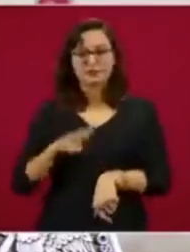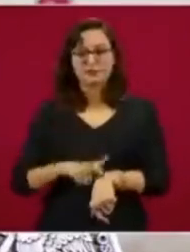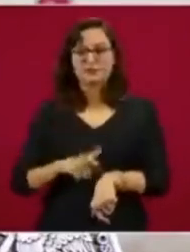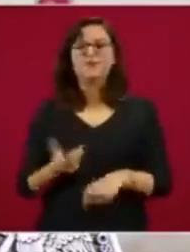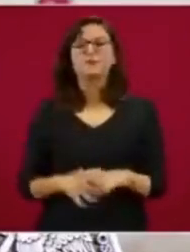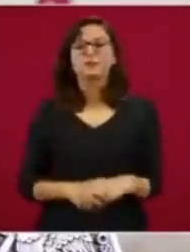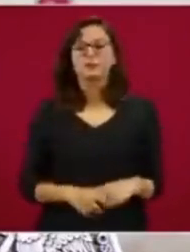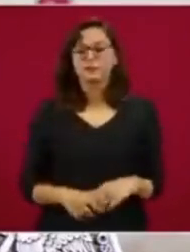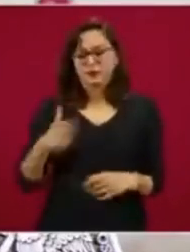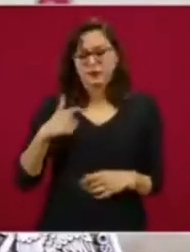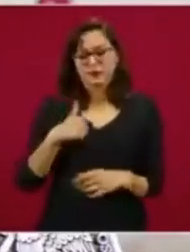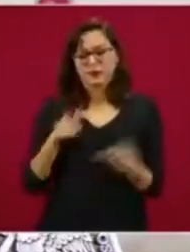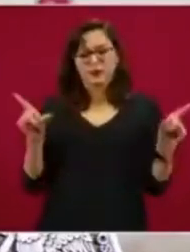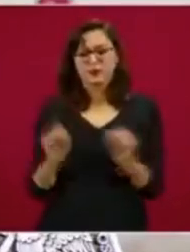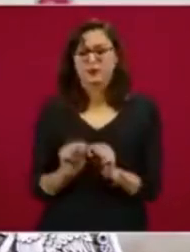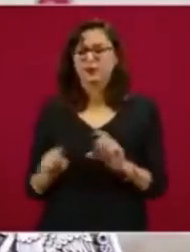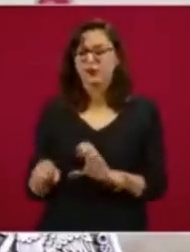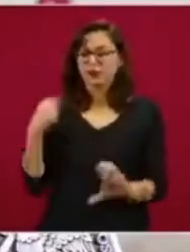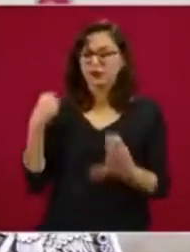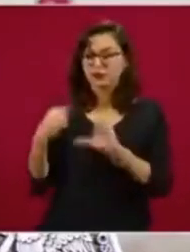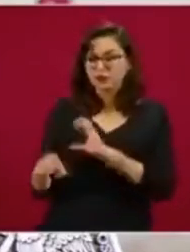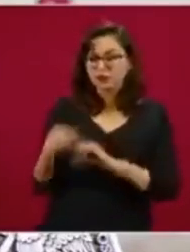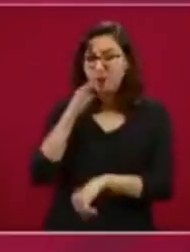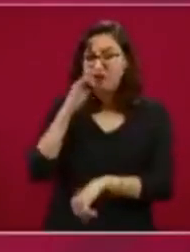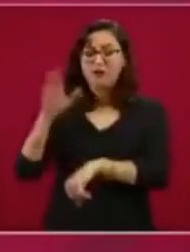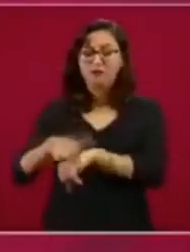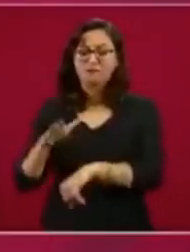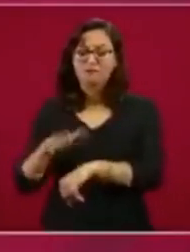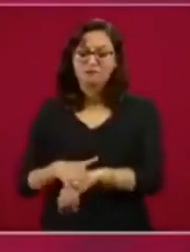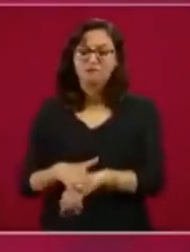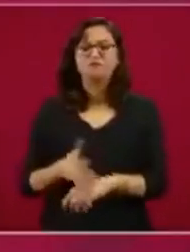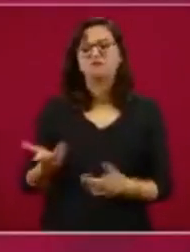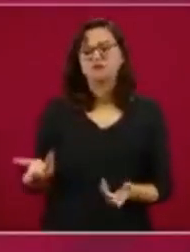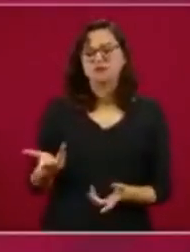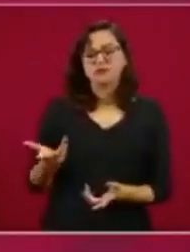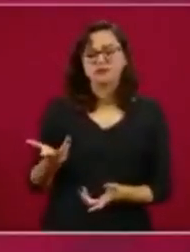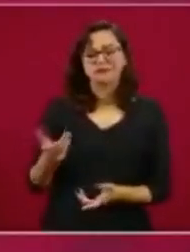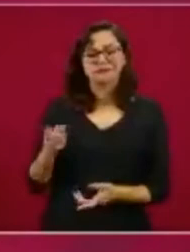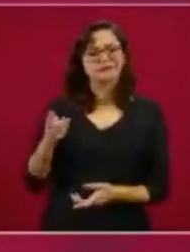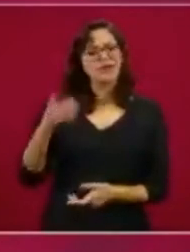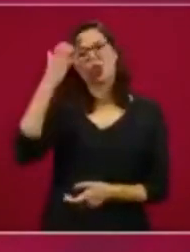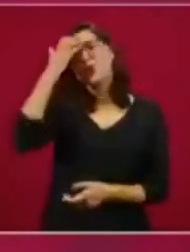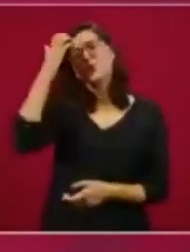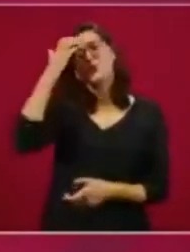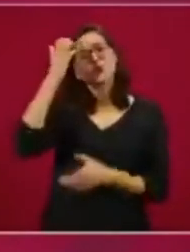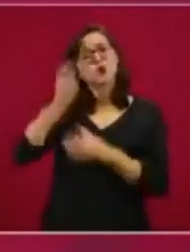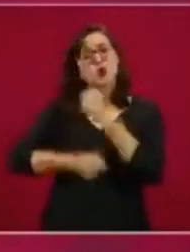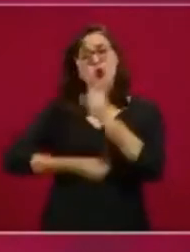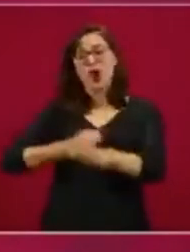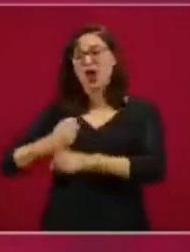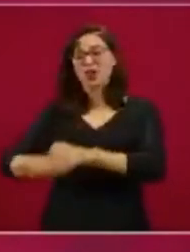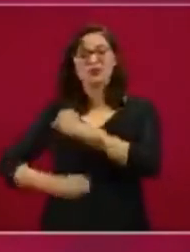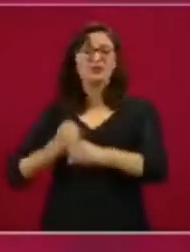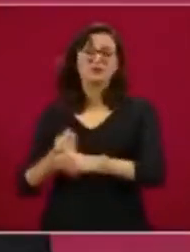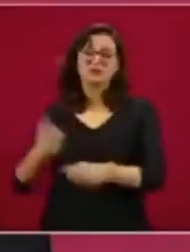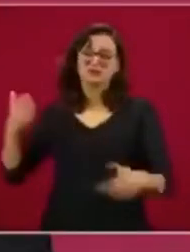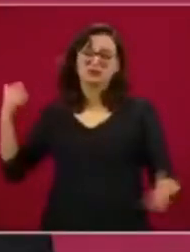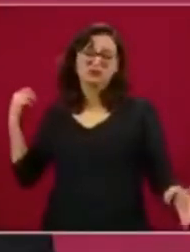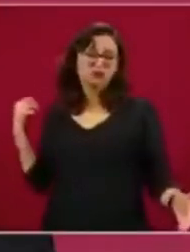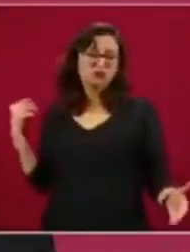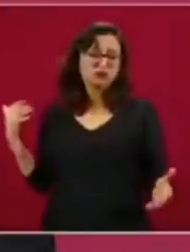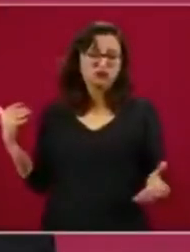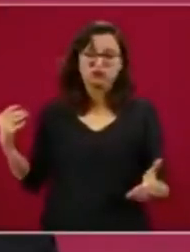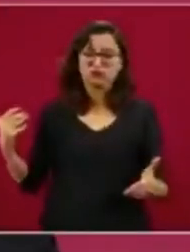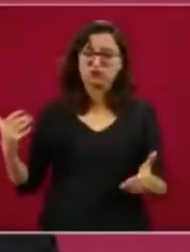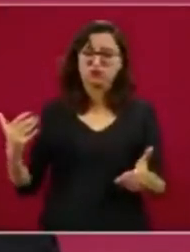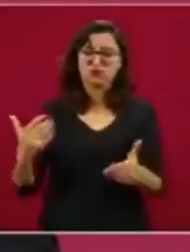Entonces, le puse un correo diciéndole, porque la conozco desde hace muchos años, es una